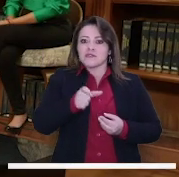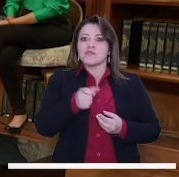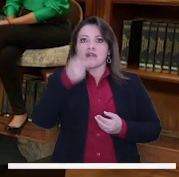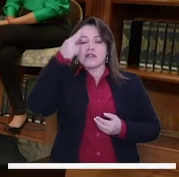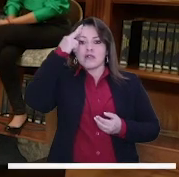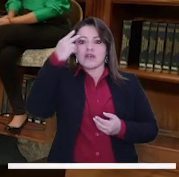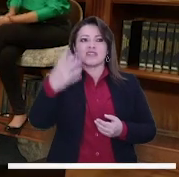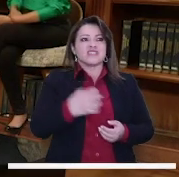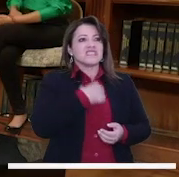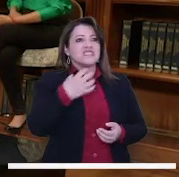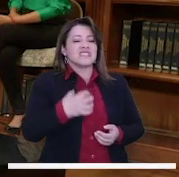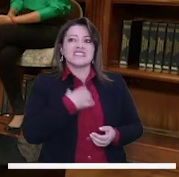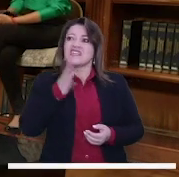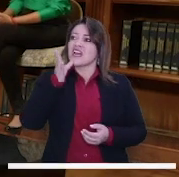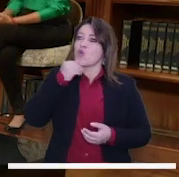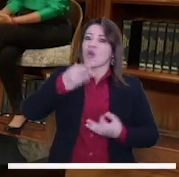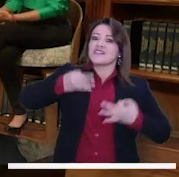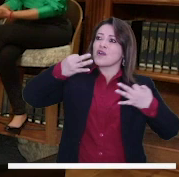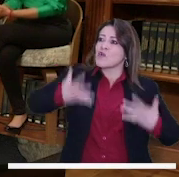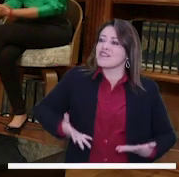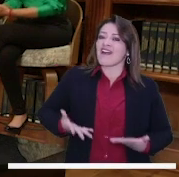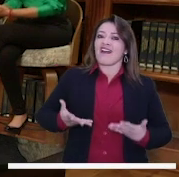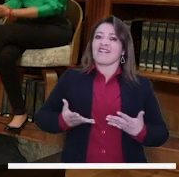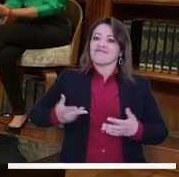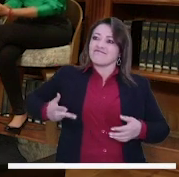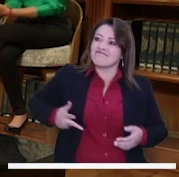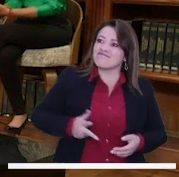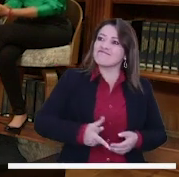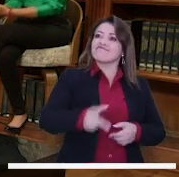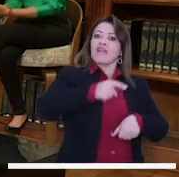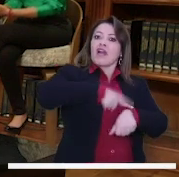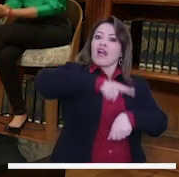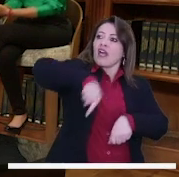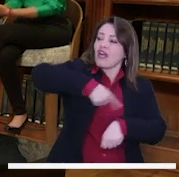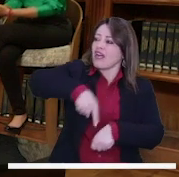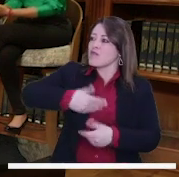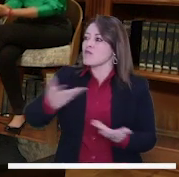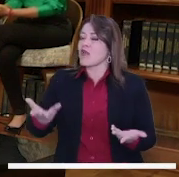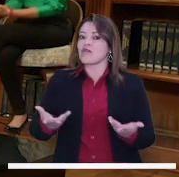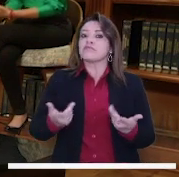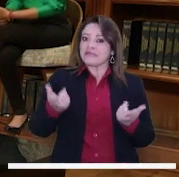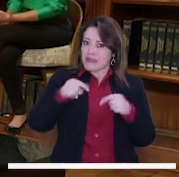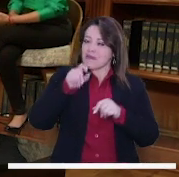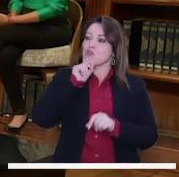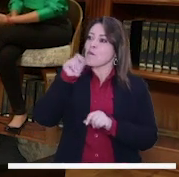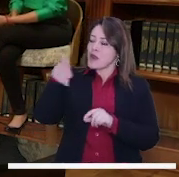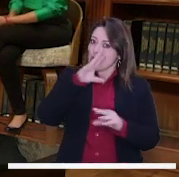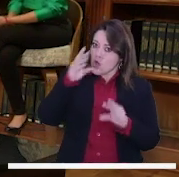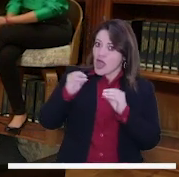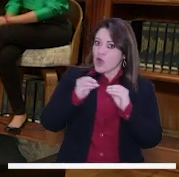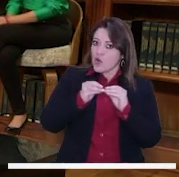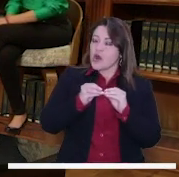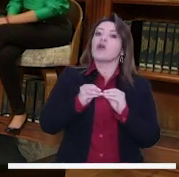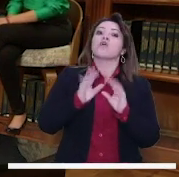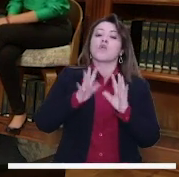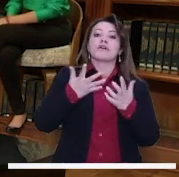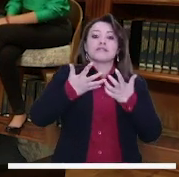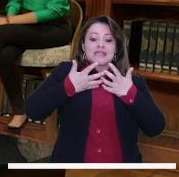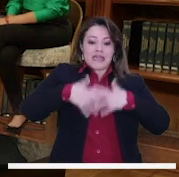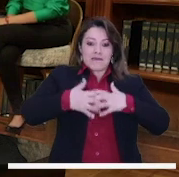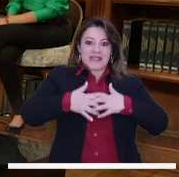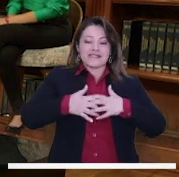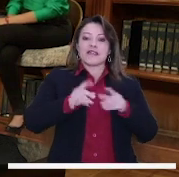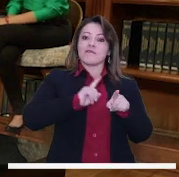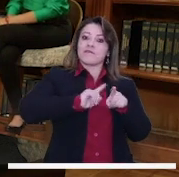servicio, de la calidad del servicio, de la frecuencia de las rutas. Le estoy diciendo a los ciudadanos, ¿está usted de acuerdo que el operador desde sus